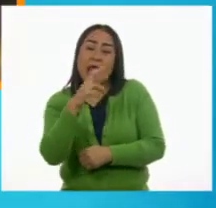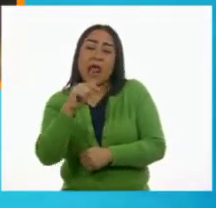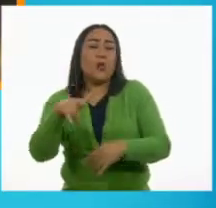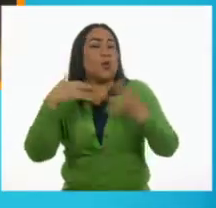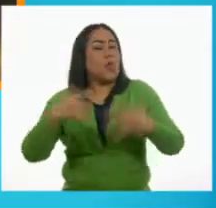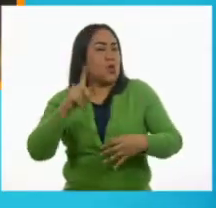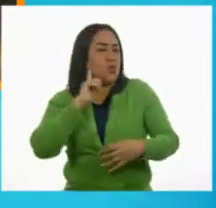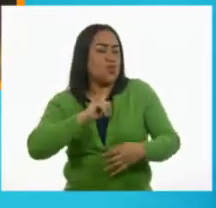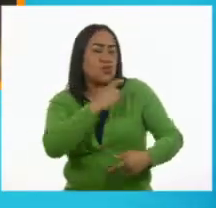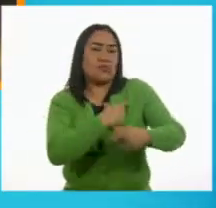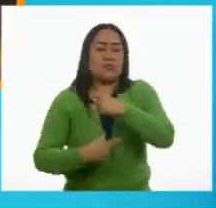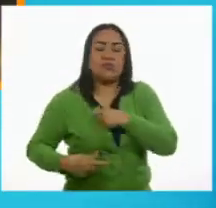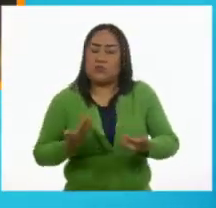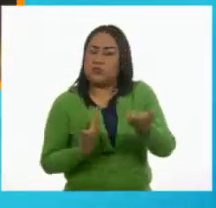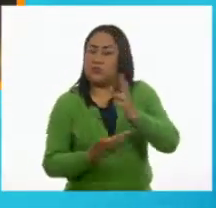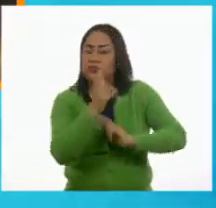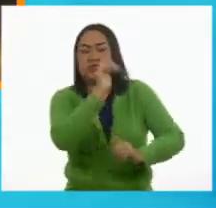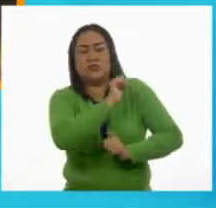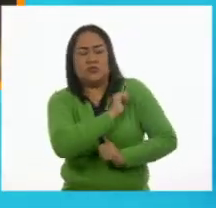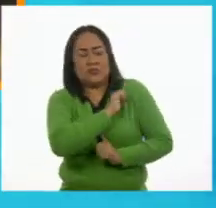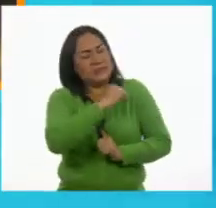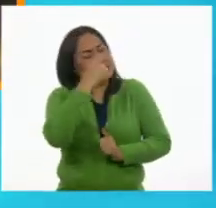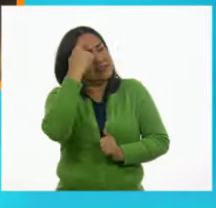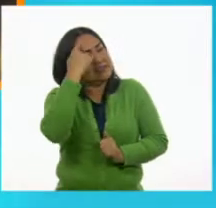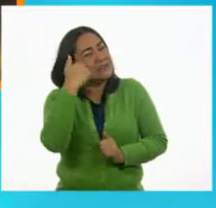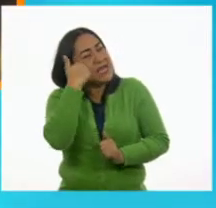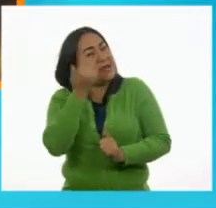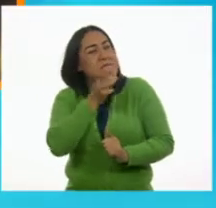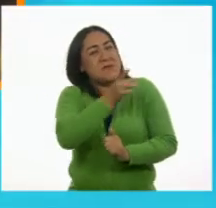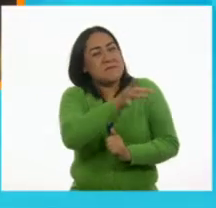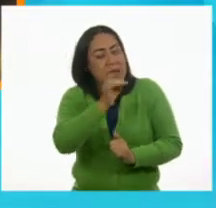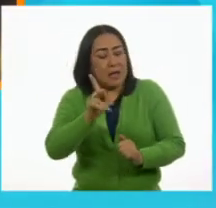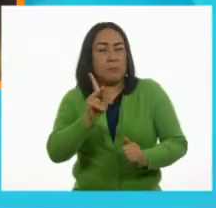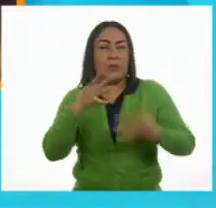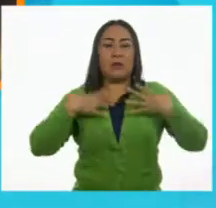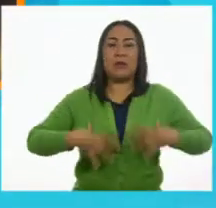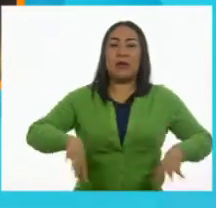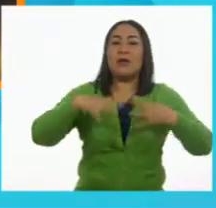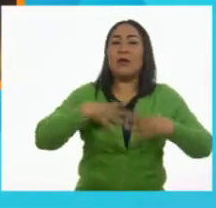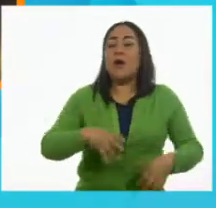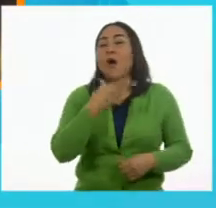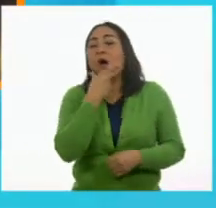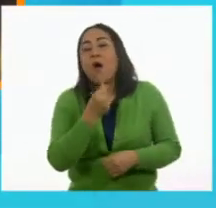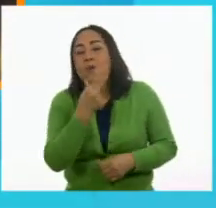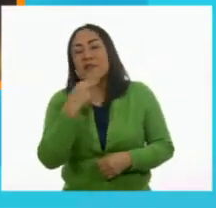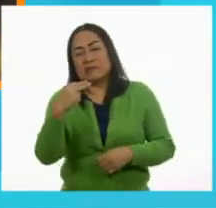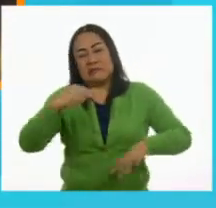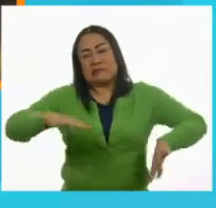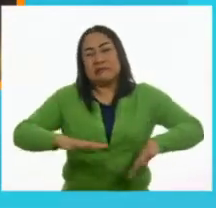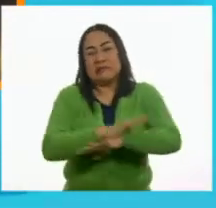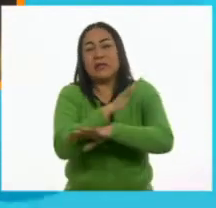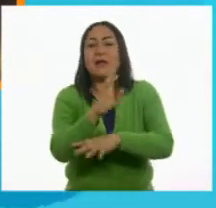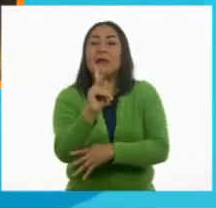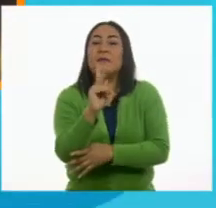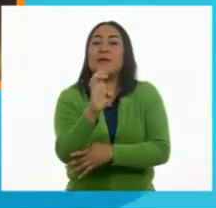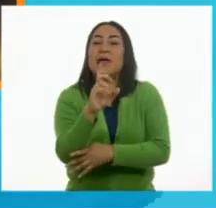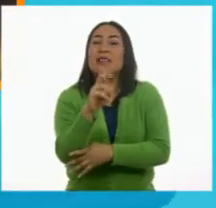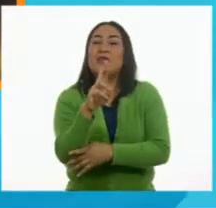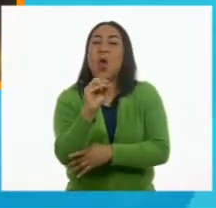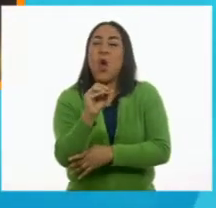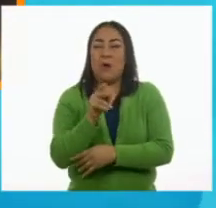revolucionaria villista quien para poder combatir con las tropas se vestía de hombre y se cambiaba el nombre por el de Pedro.